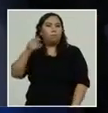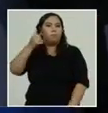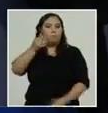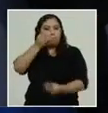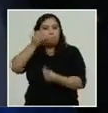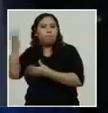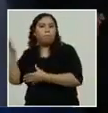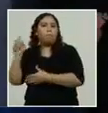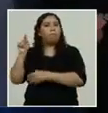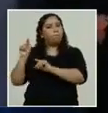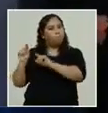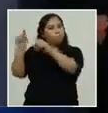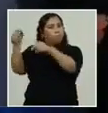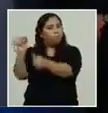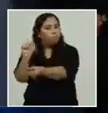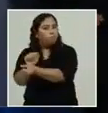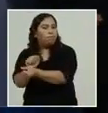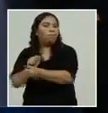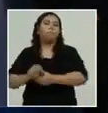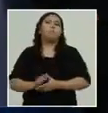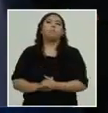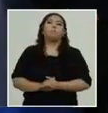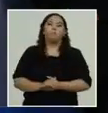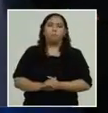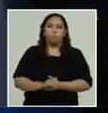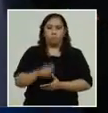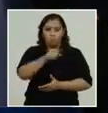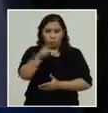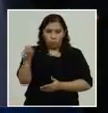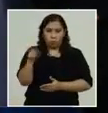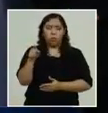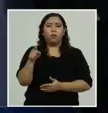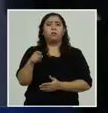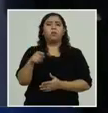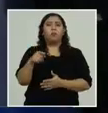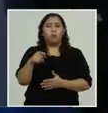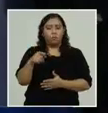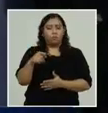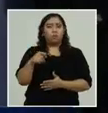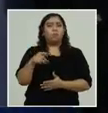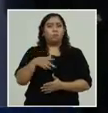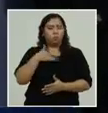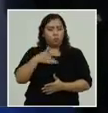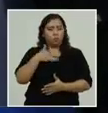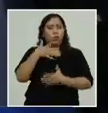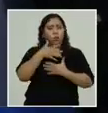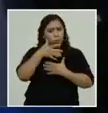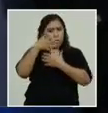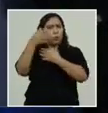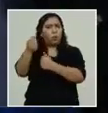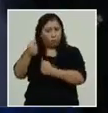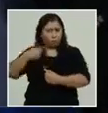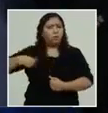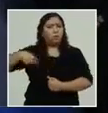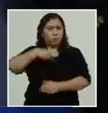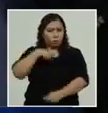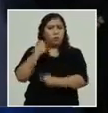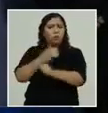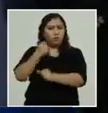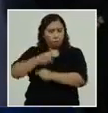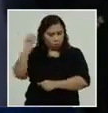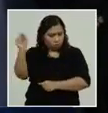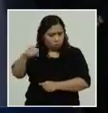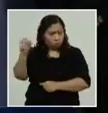no teman dudas tengan confianza y te repito vamos a salvar al último